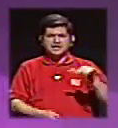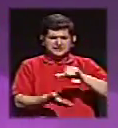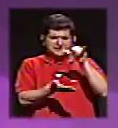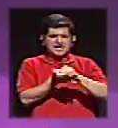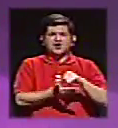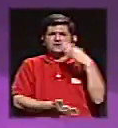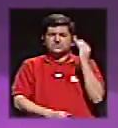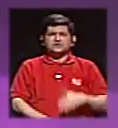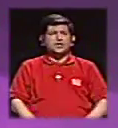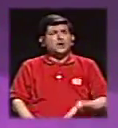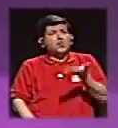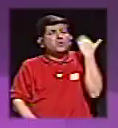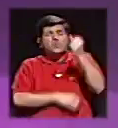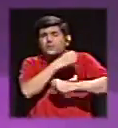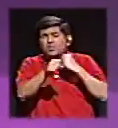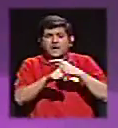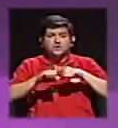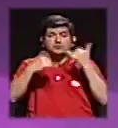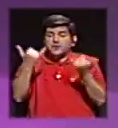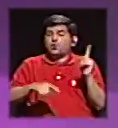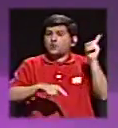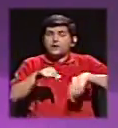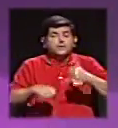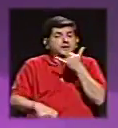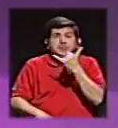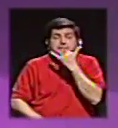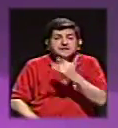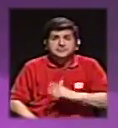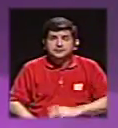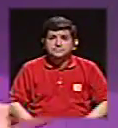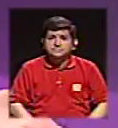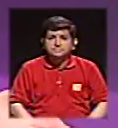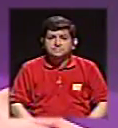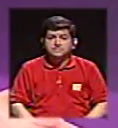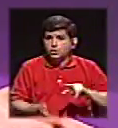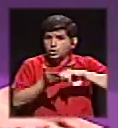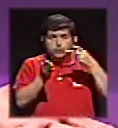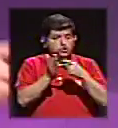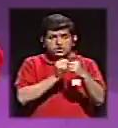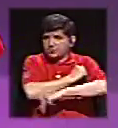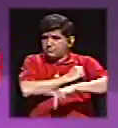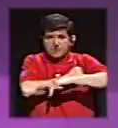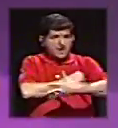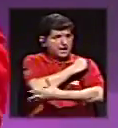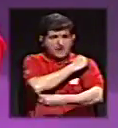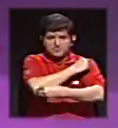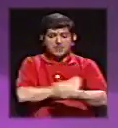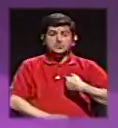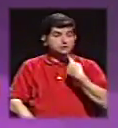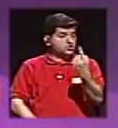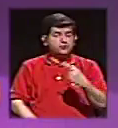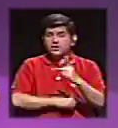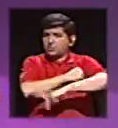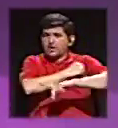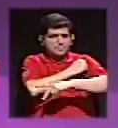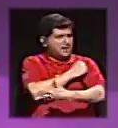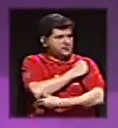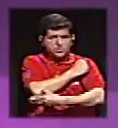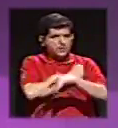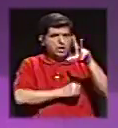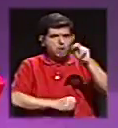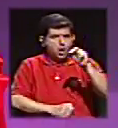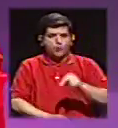¿hace cuántos años? ¿Y por qué ahora no podemos hacerlo? ¿Qué pasó? Y no es que el país es pobre. Yo insisto en que el país no tiene nada de pobre.